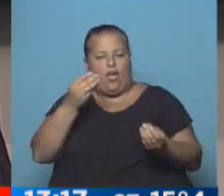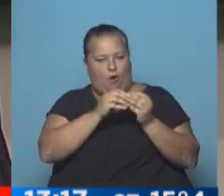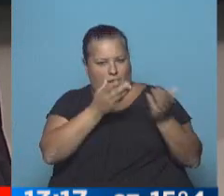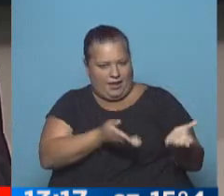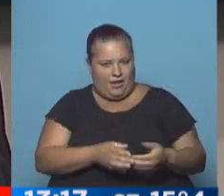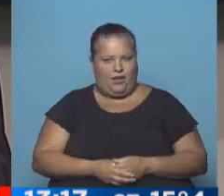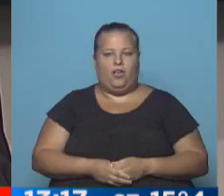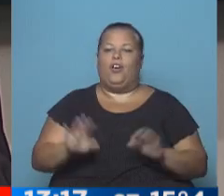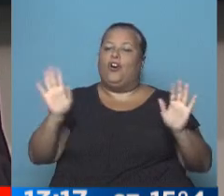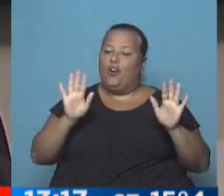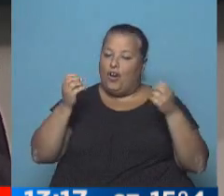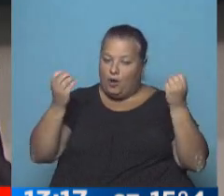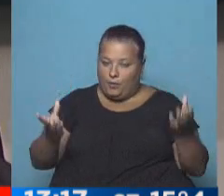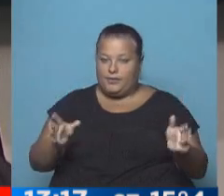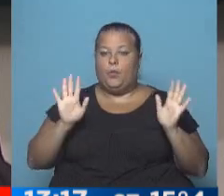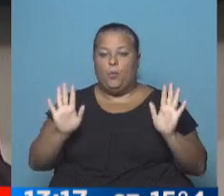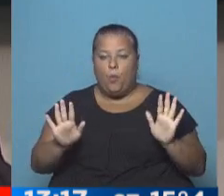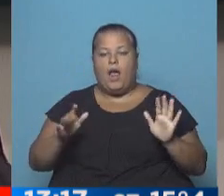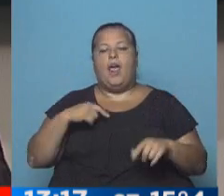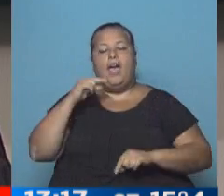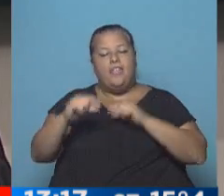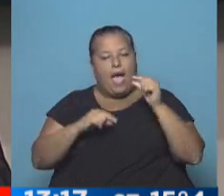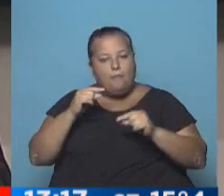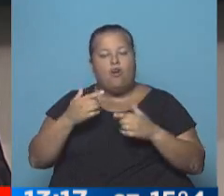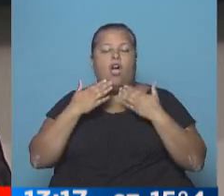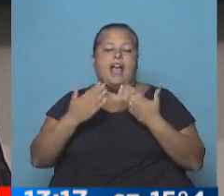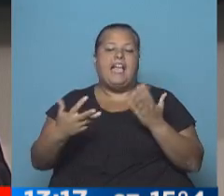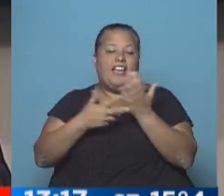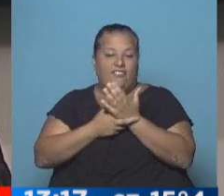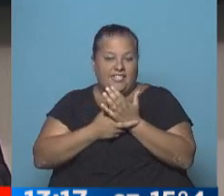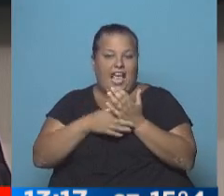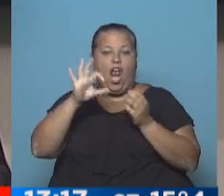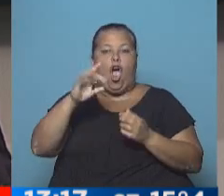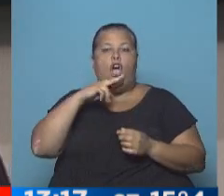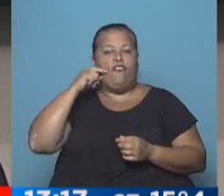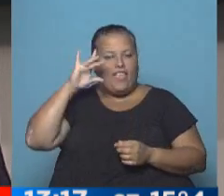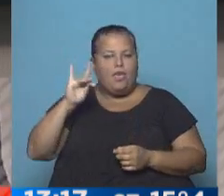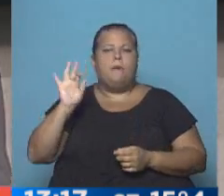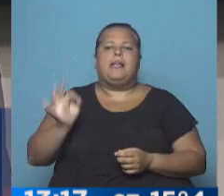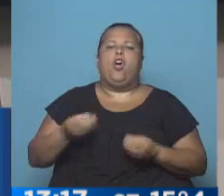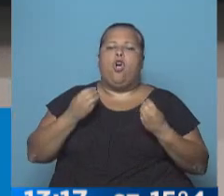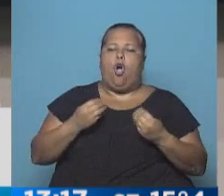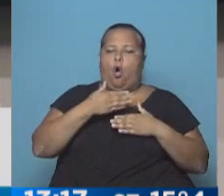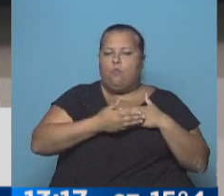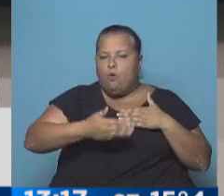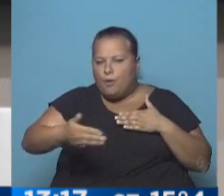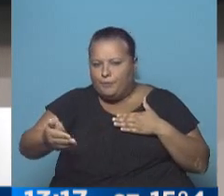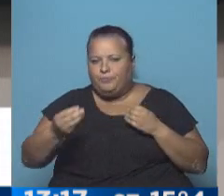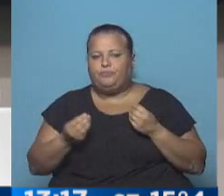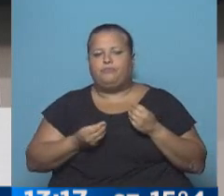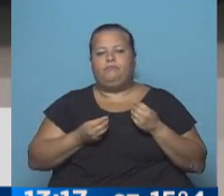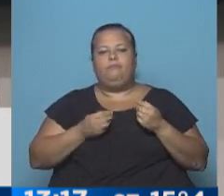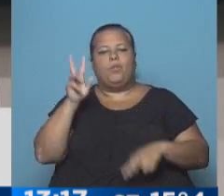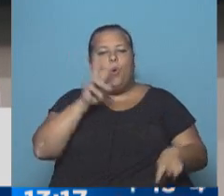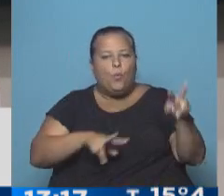te va? Hola Agustina, Roberto. Vamos conociendo, y también gracias al fiscal Claudio Viedo, ¿cómo fueron estas horas y